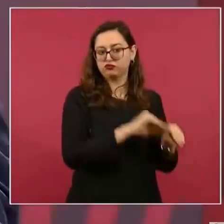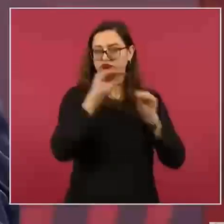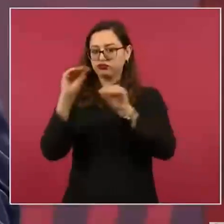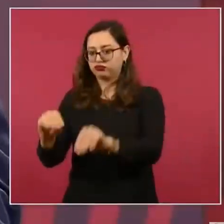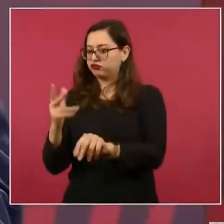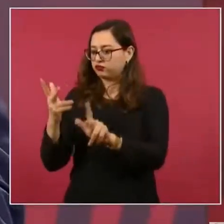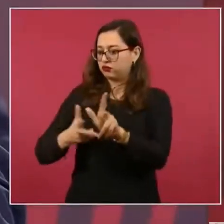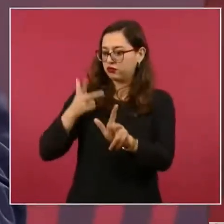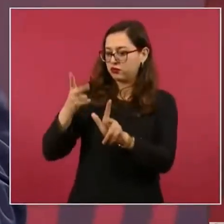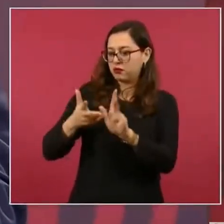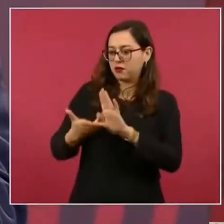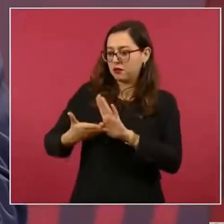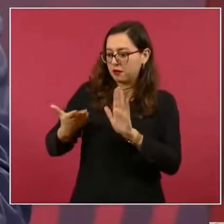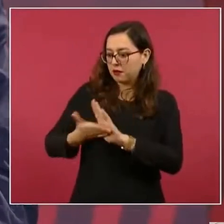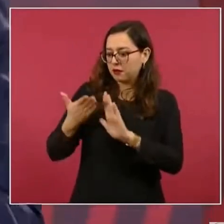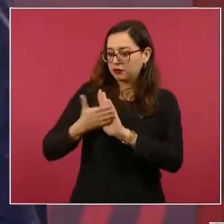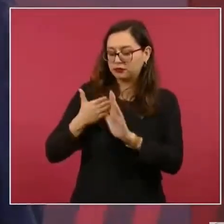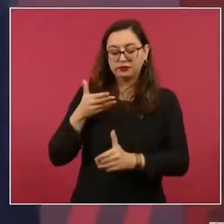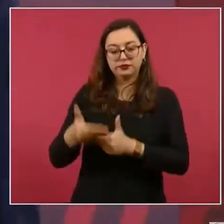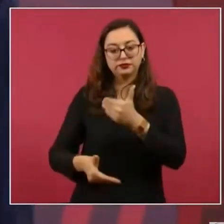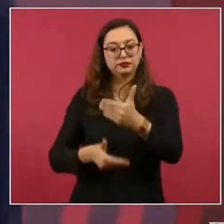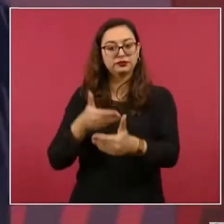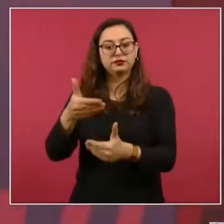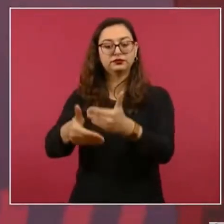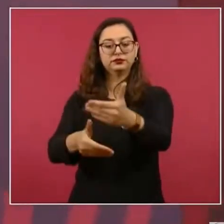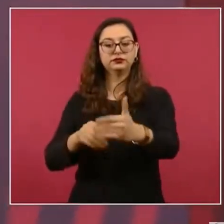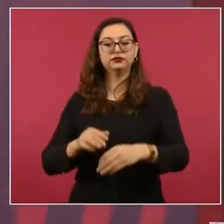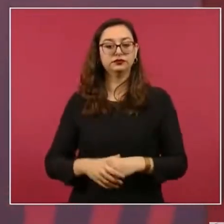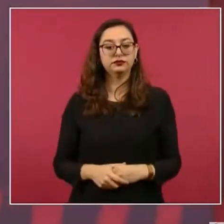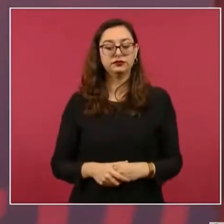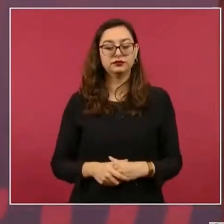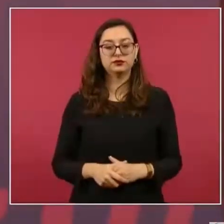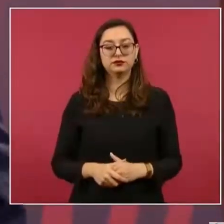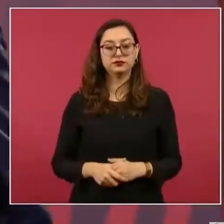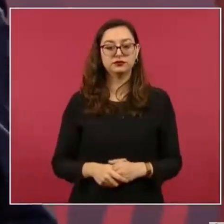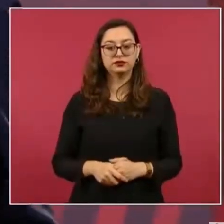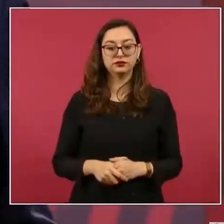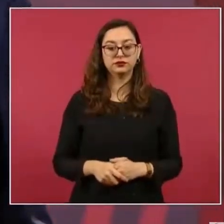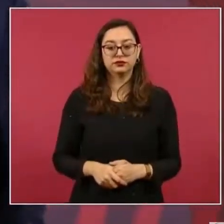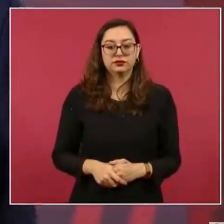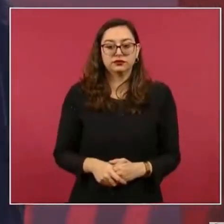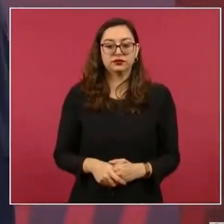Están ya formándose